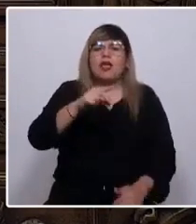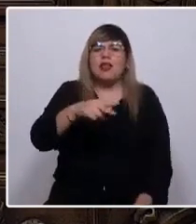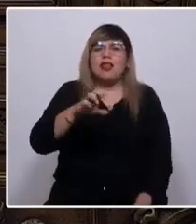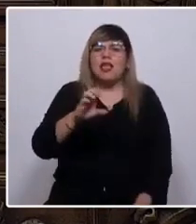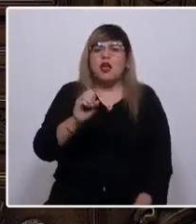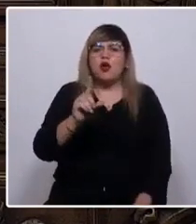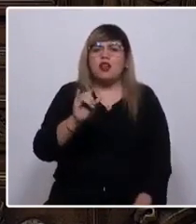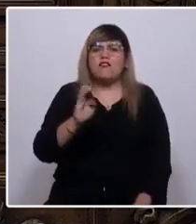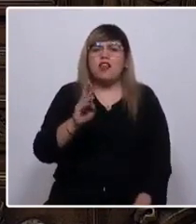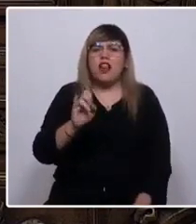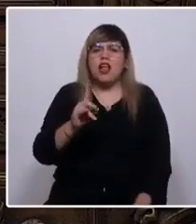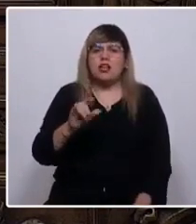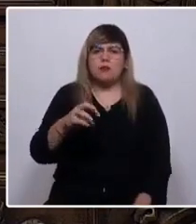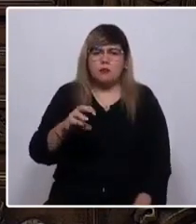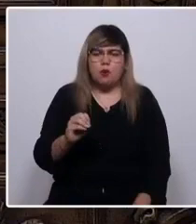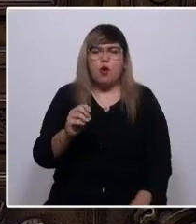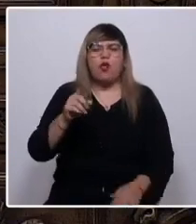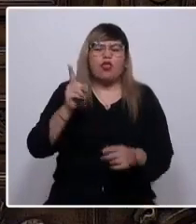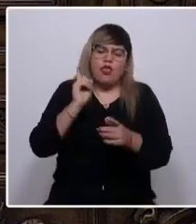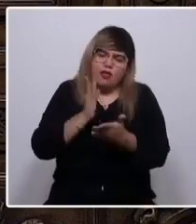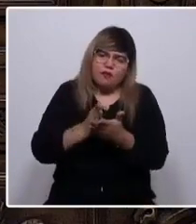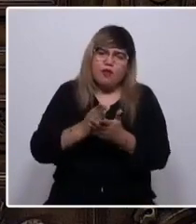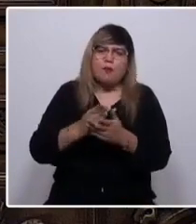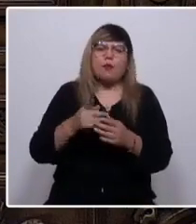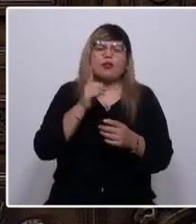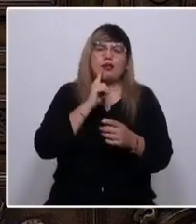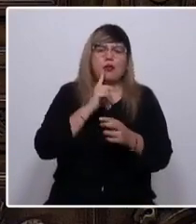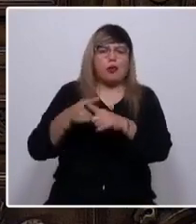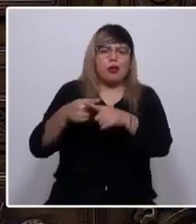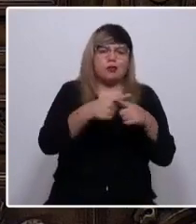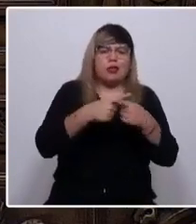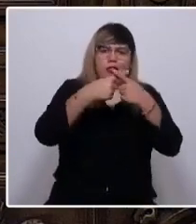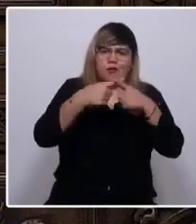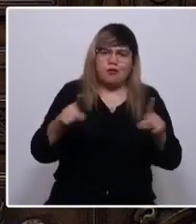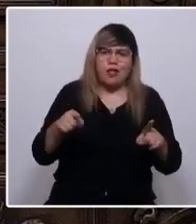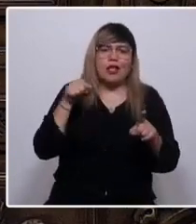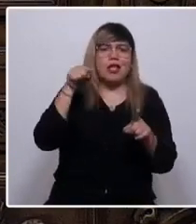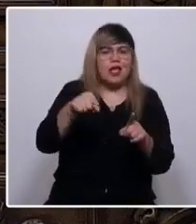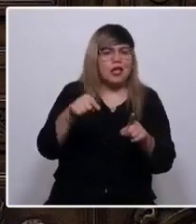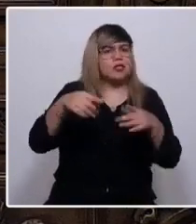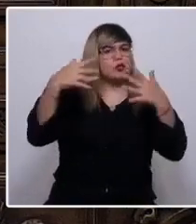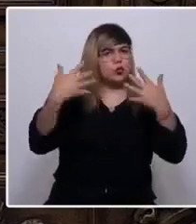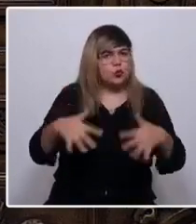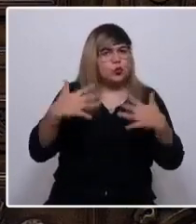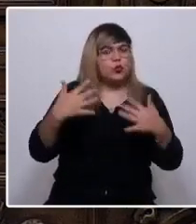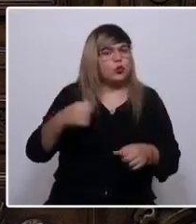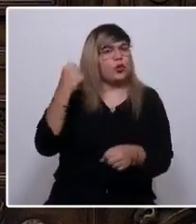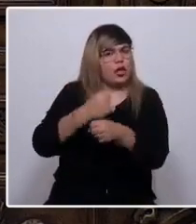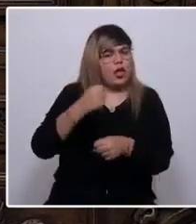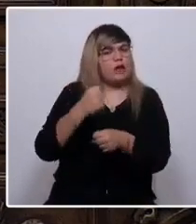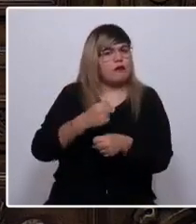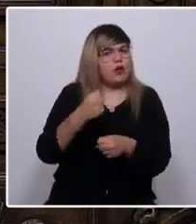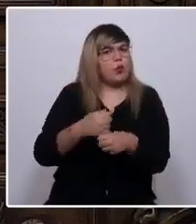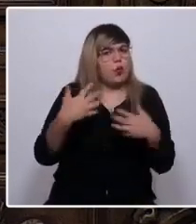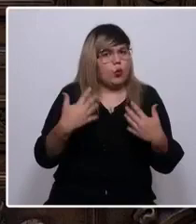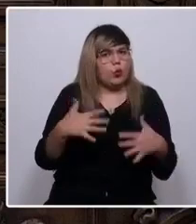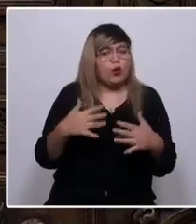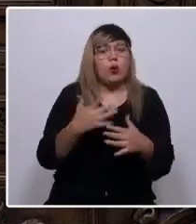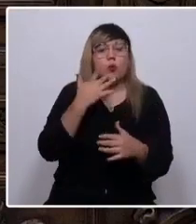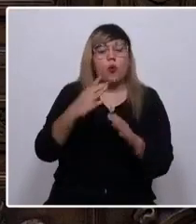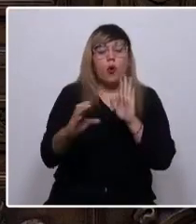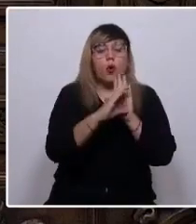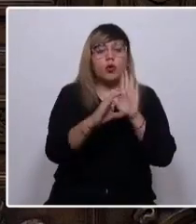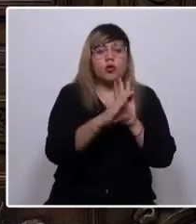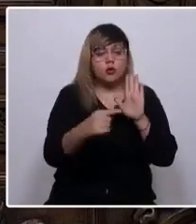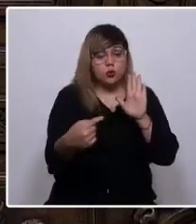proponer las bases de una sociedad diferente. Esa es la magnitud de nuestra tarea. Porque una Constitución